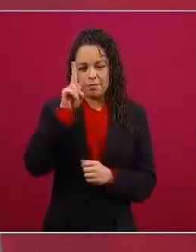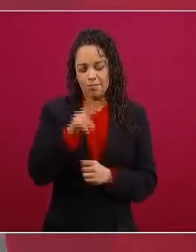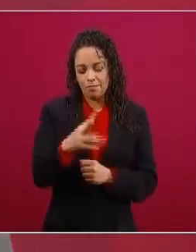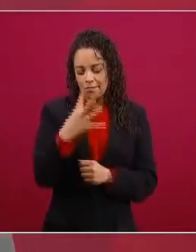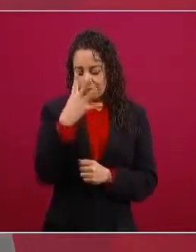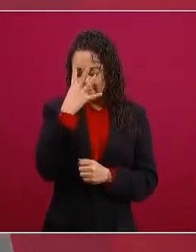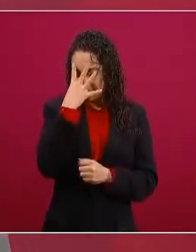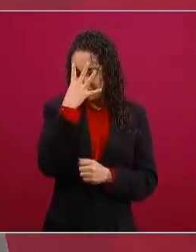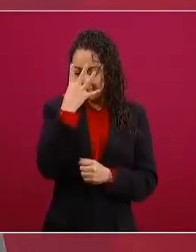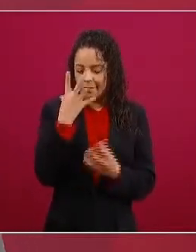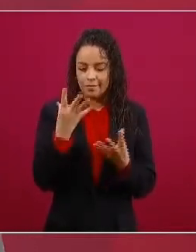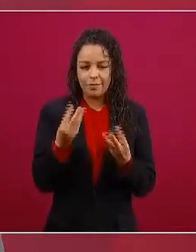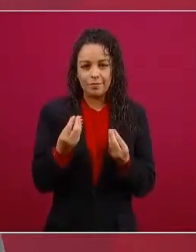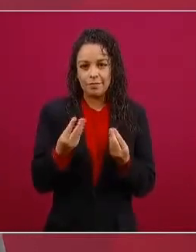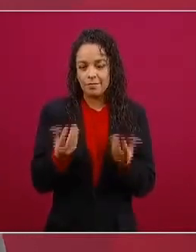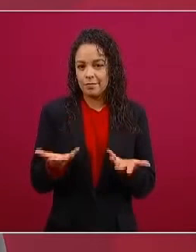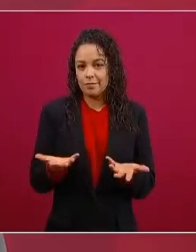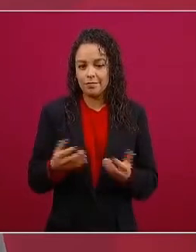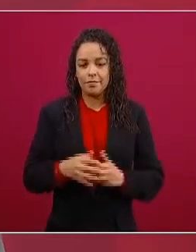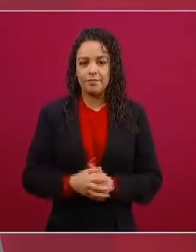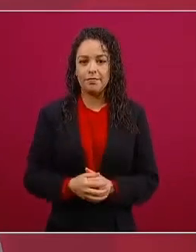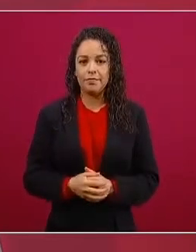desde el extranjero